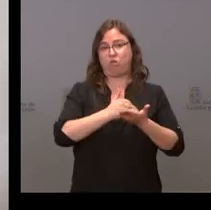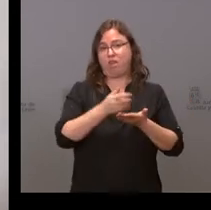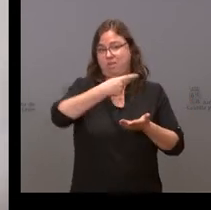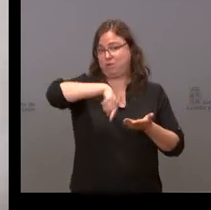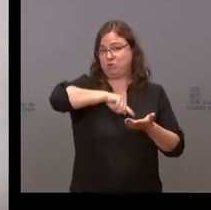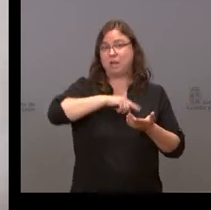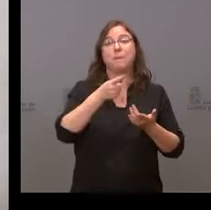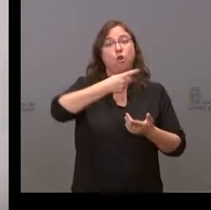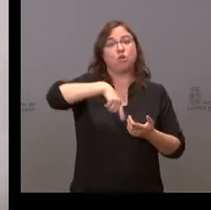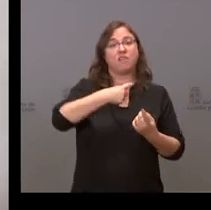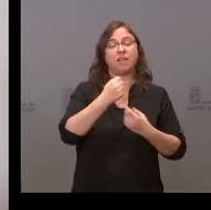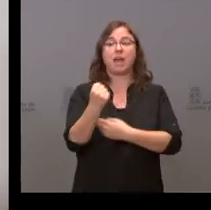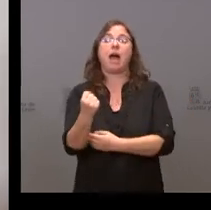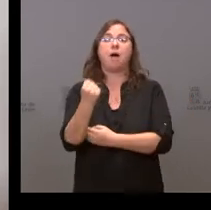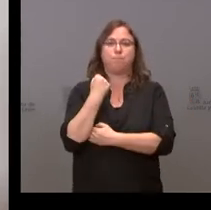en este caso, del gobierno de España.